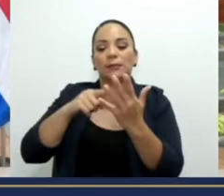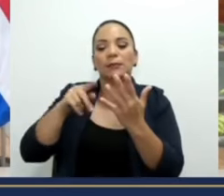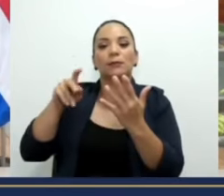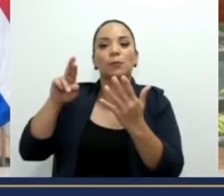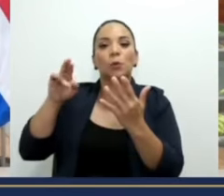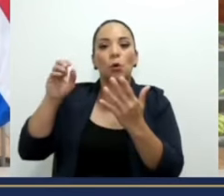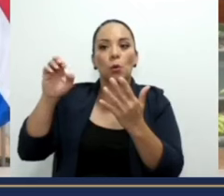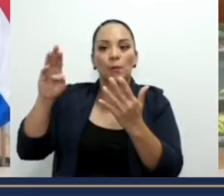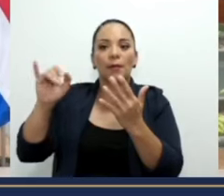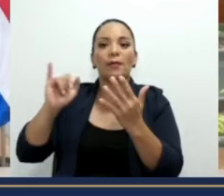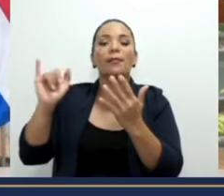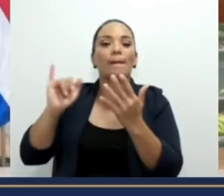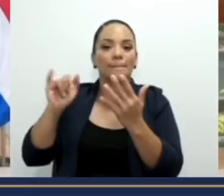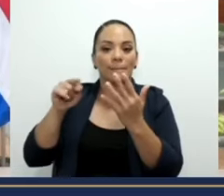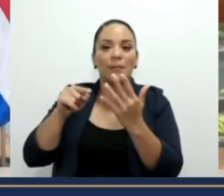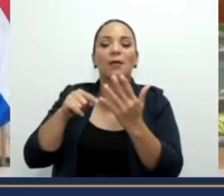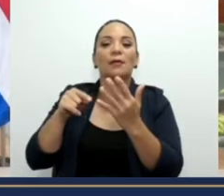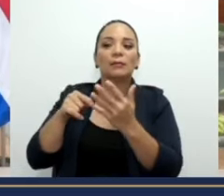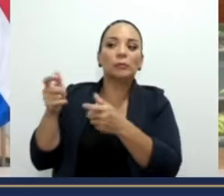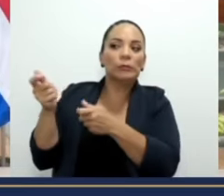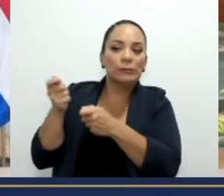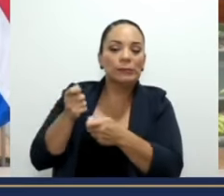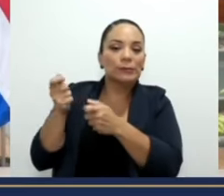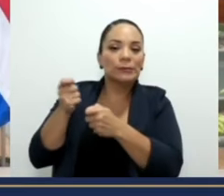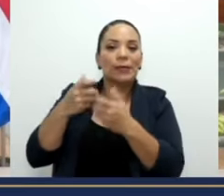jalando a estas empresas.